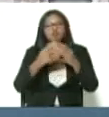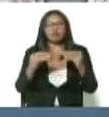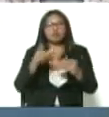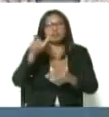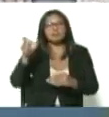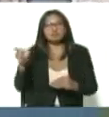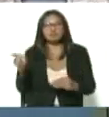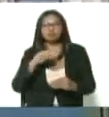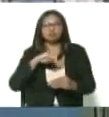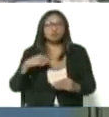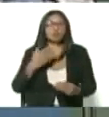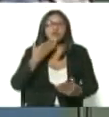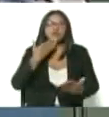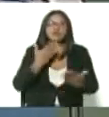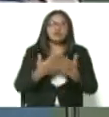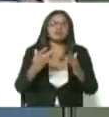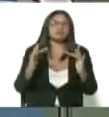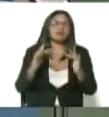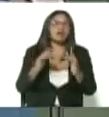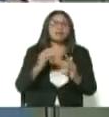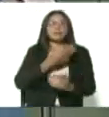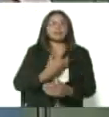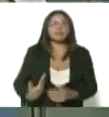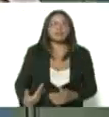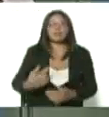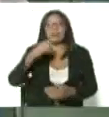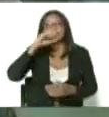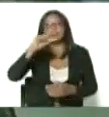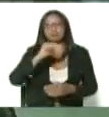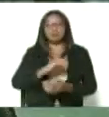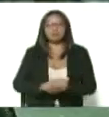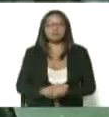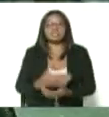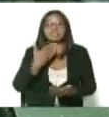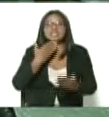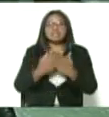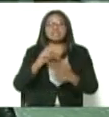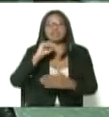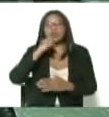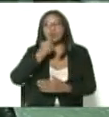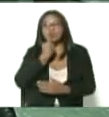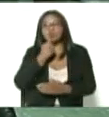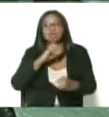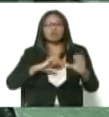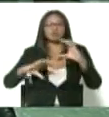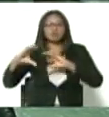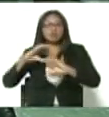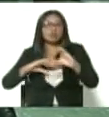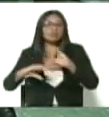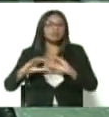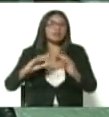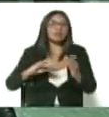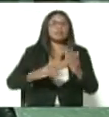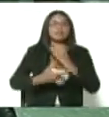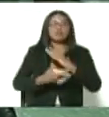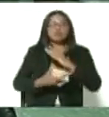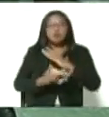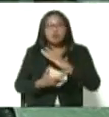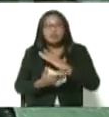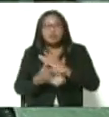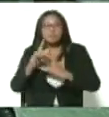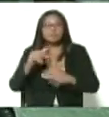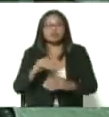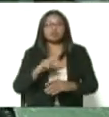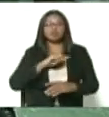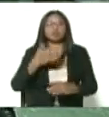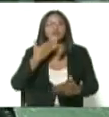les damos las gracias al presidente Nicolás Maduro, le damos las gracias a Rusia, a su ciencia, a su tecnología, a su solidaridad, y también